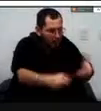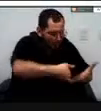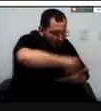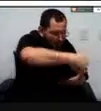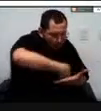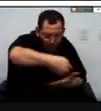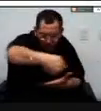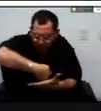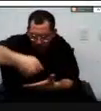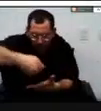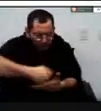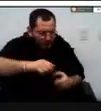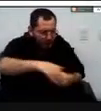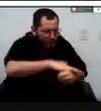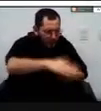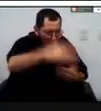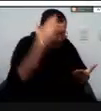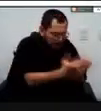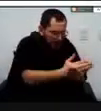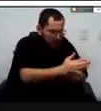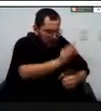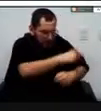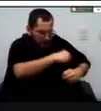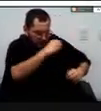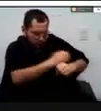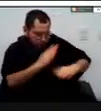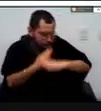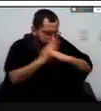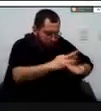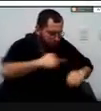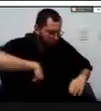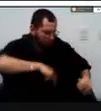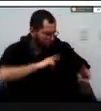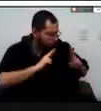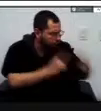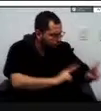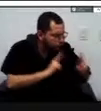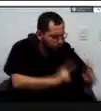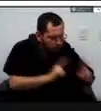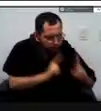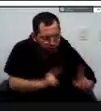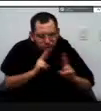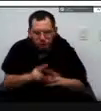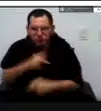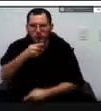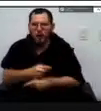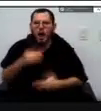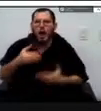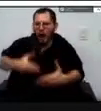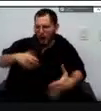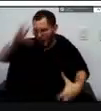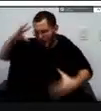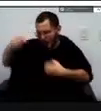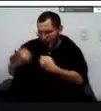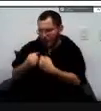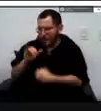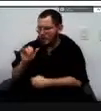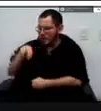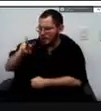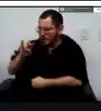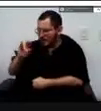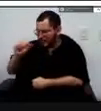temas de riesgos defendimos por ejemplo en alianza con INVIAS la unidad nacional los